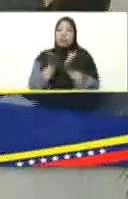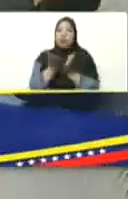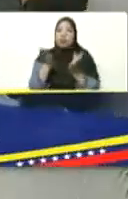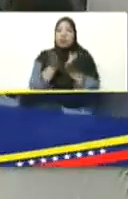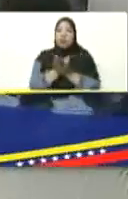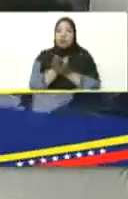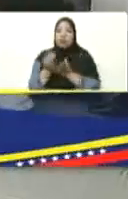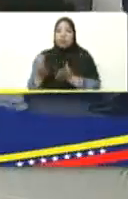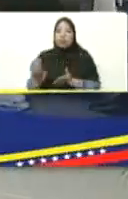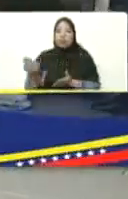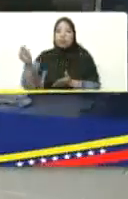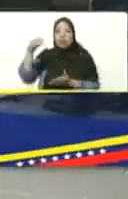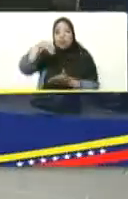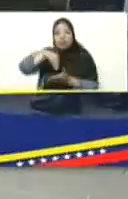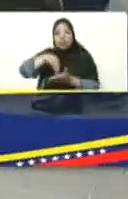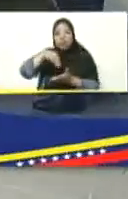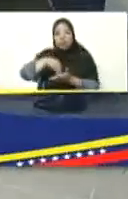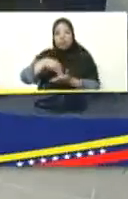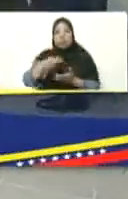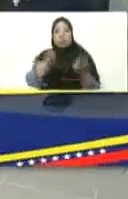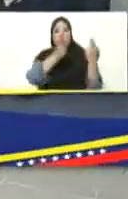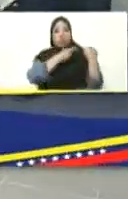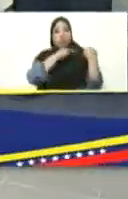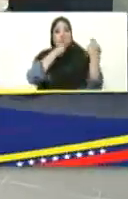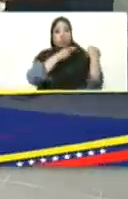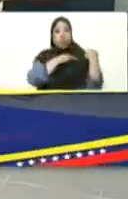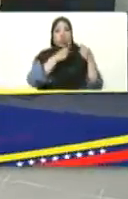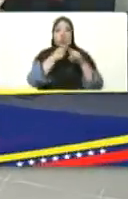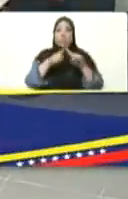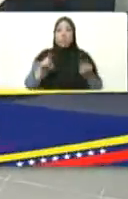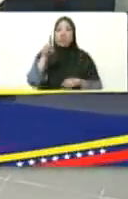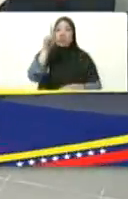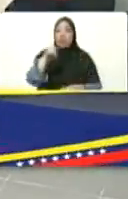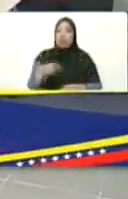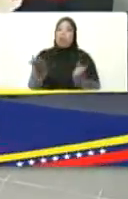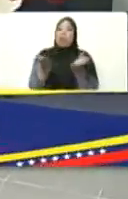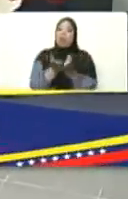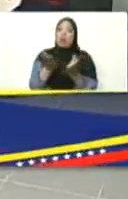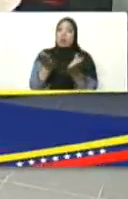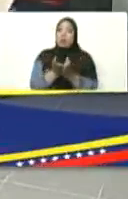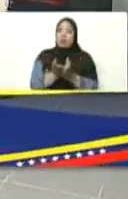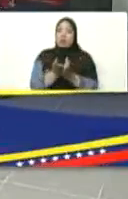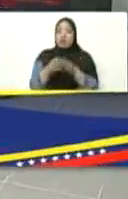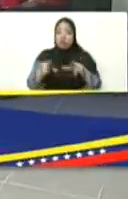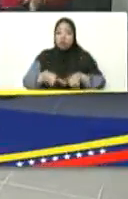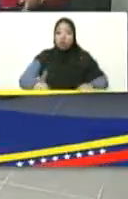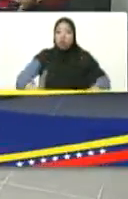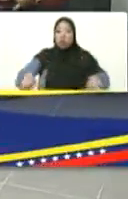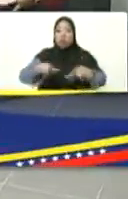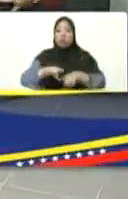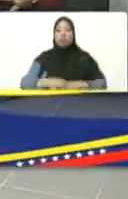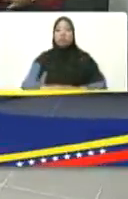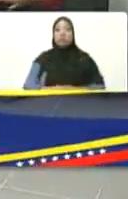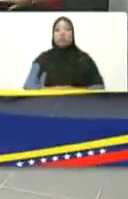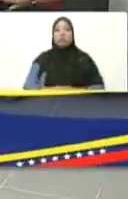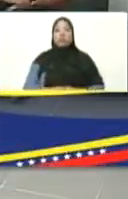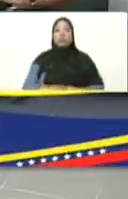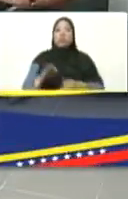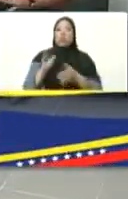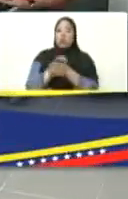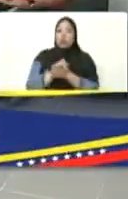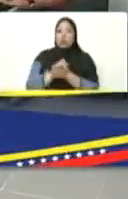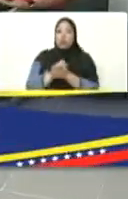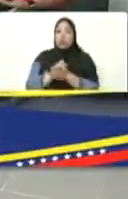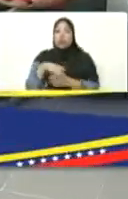mirandina, es la subdirectora, pero además también da clase en un salón de clase, una gran compañera.